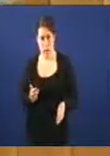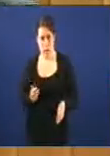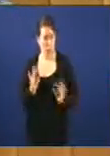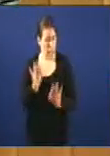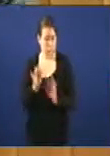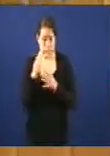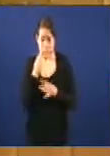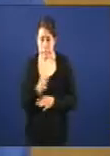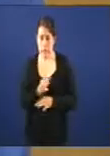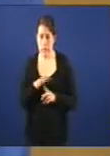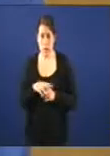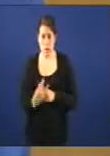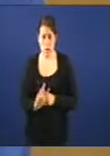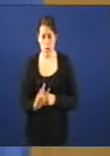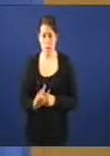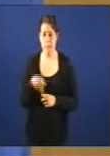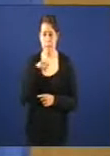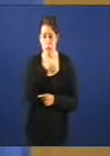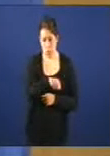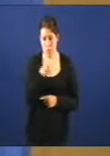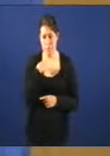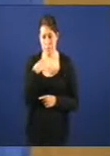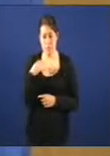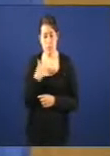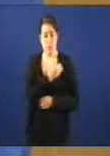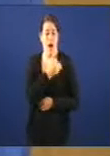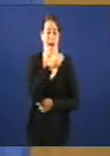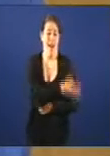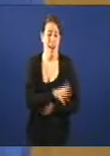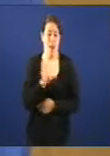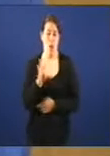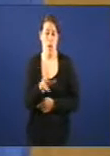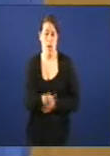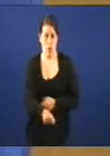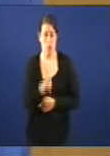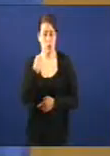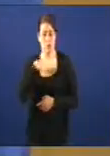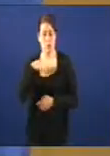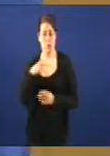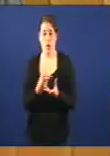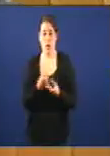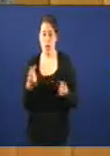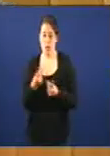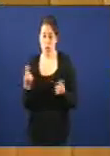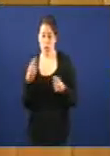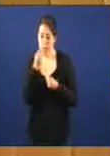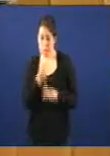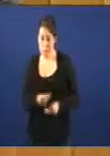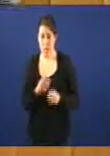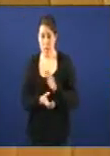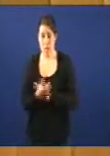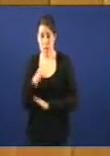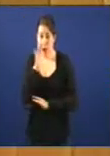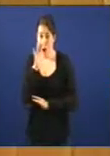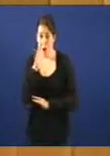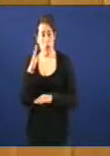desta situación vostedes se puseron de mandos ladróns dos que estaban eliminando bens de producción que ahora impiden que se